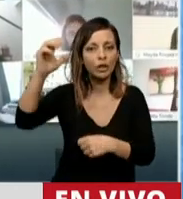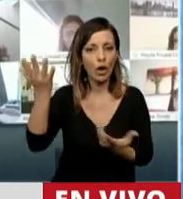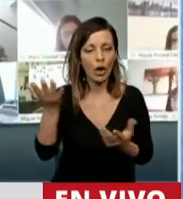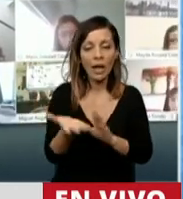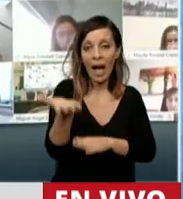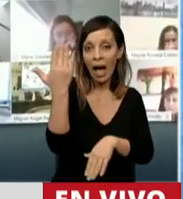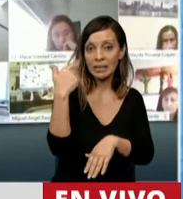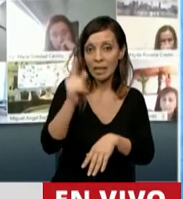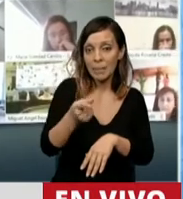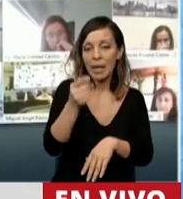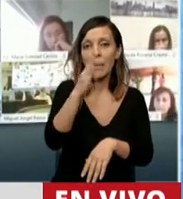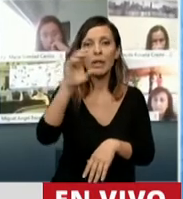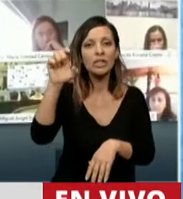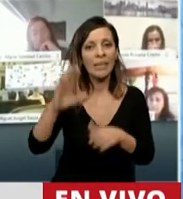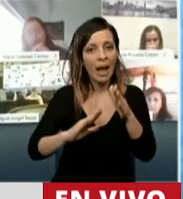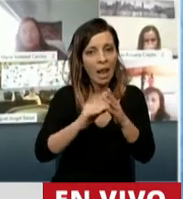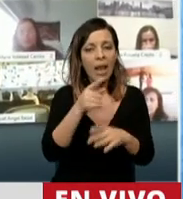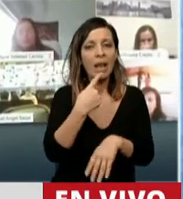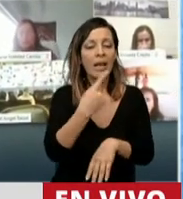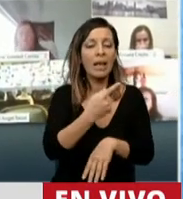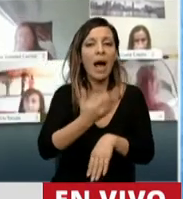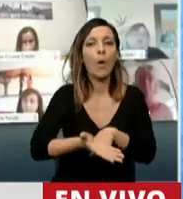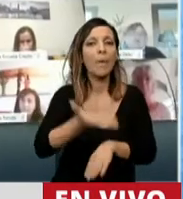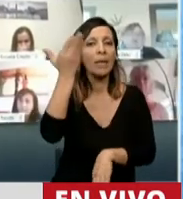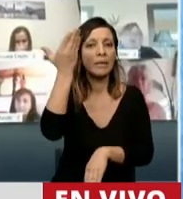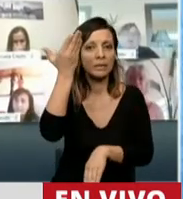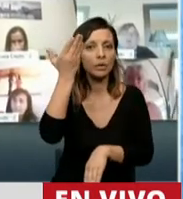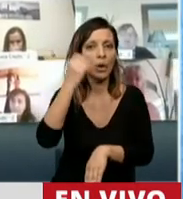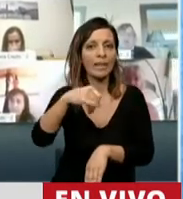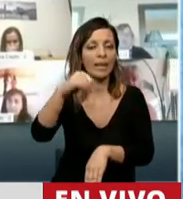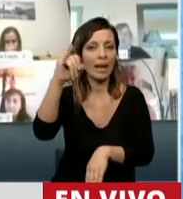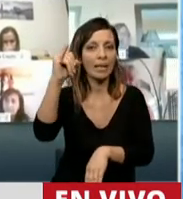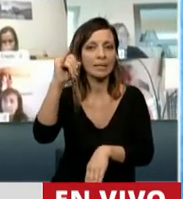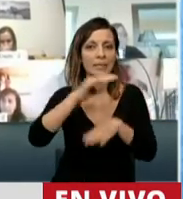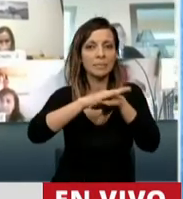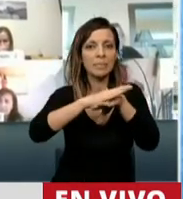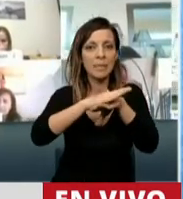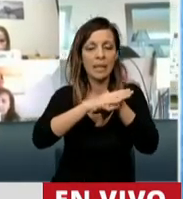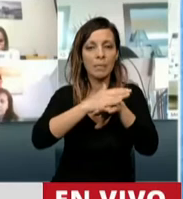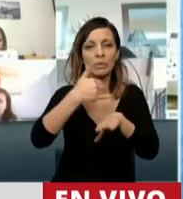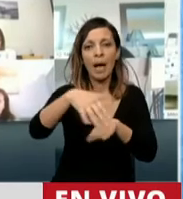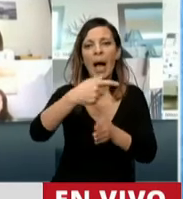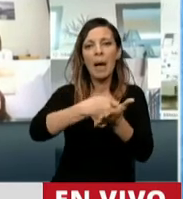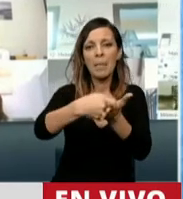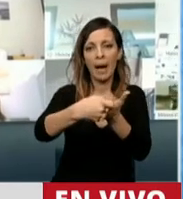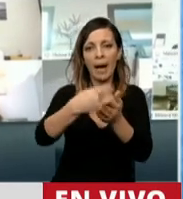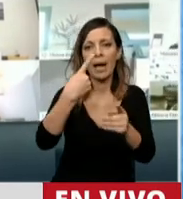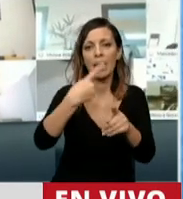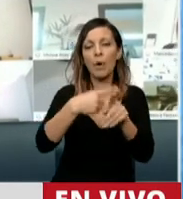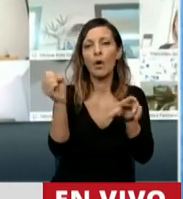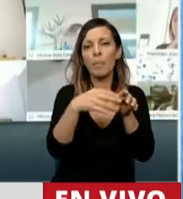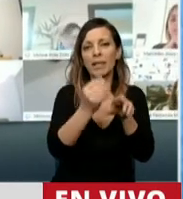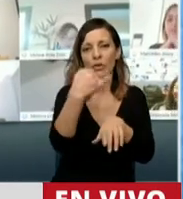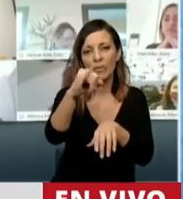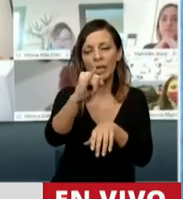Ayer mismo el Banco Central aumentó los intereses mínimos a pagar por plazo fijo,